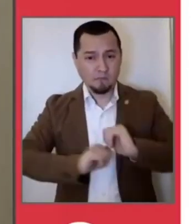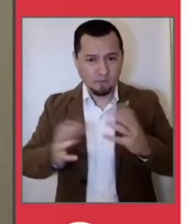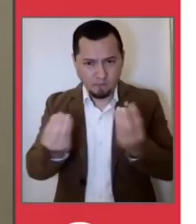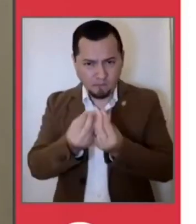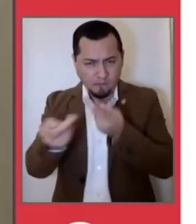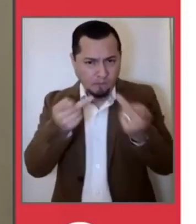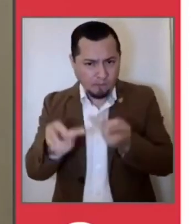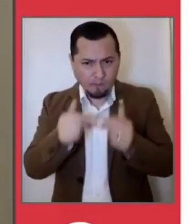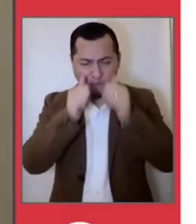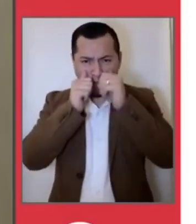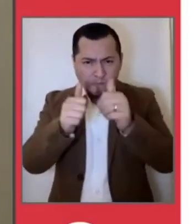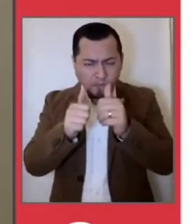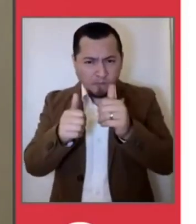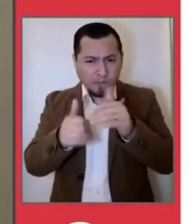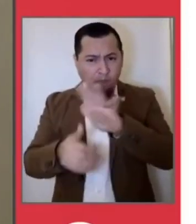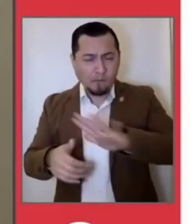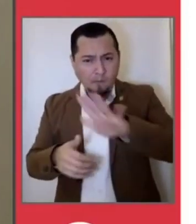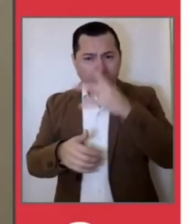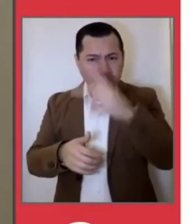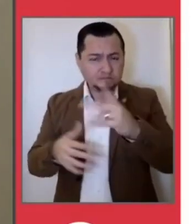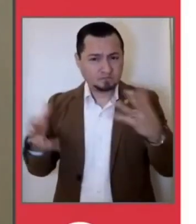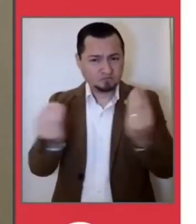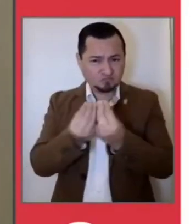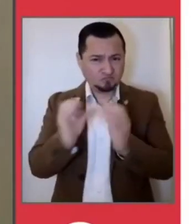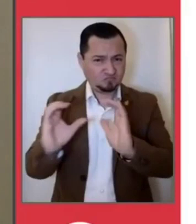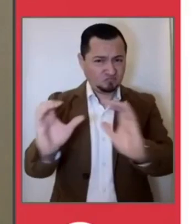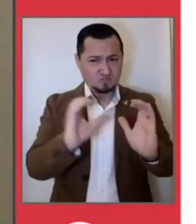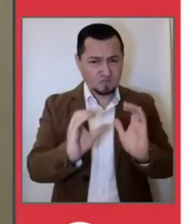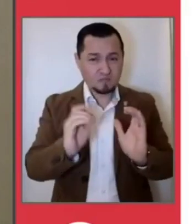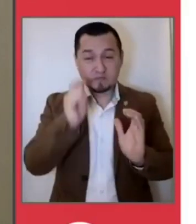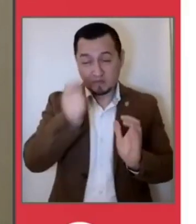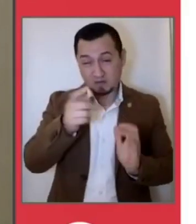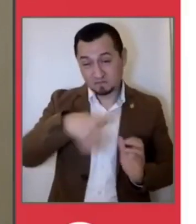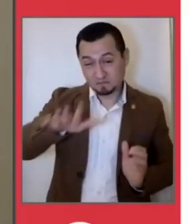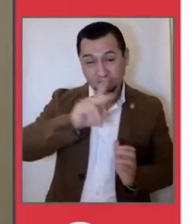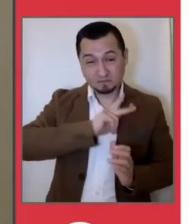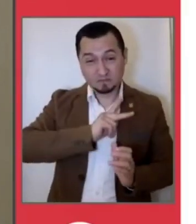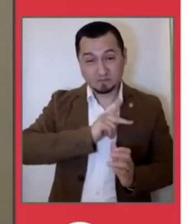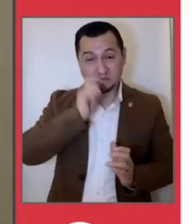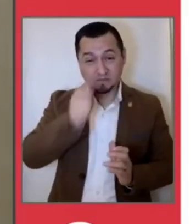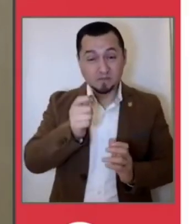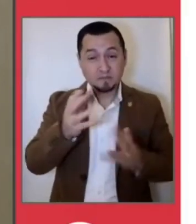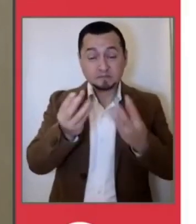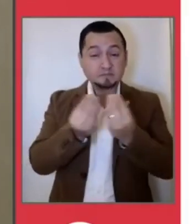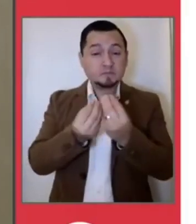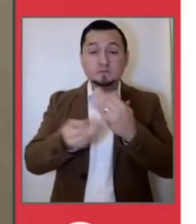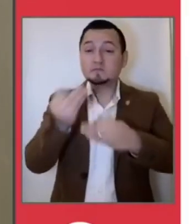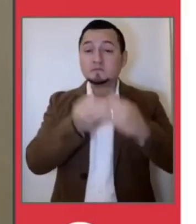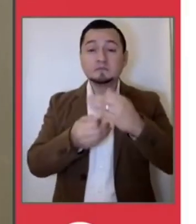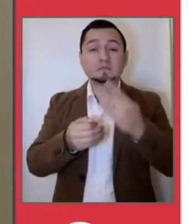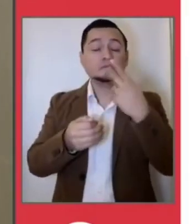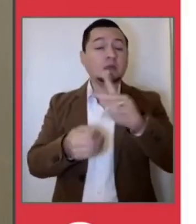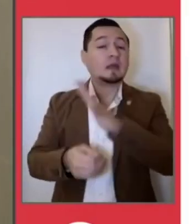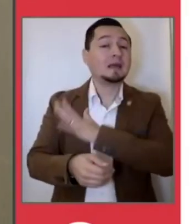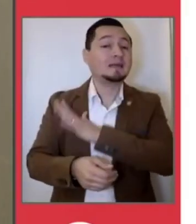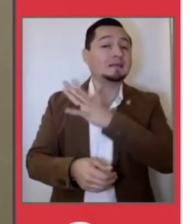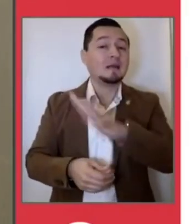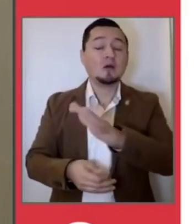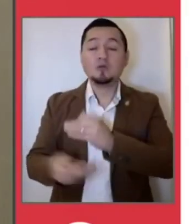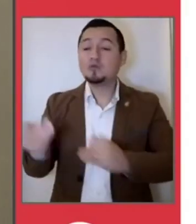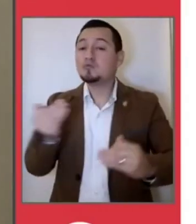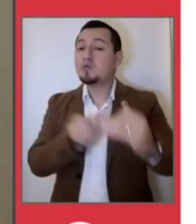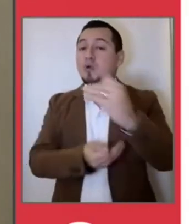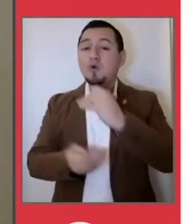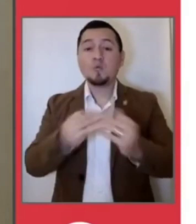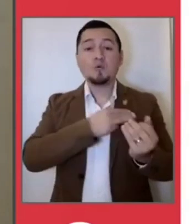de manera diferenciada para el área metropolitana y algunos otros puntos. En este caso, las medidas son de aplicación general para